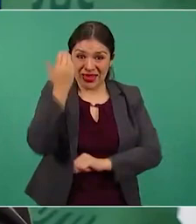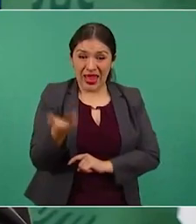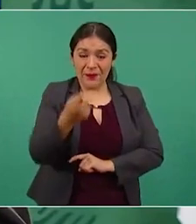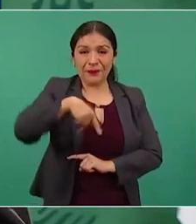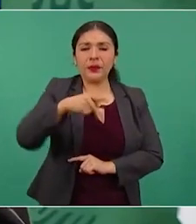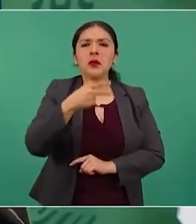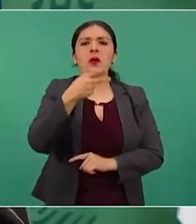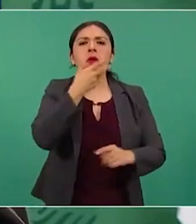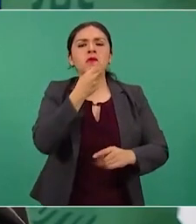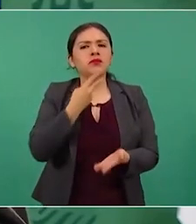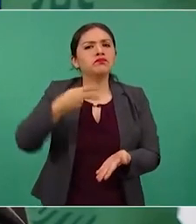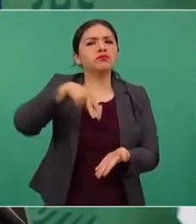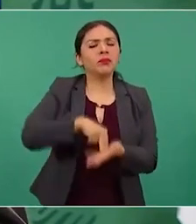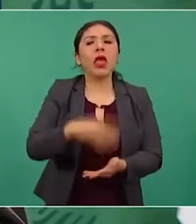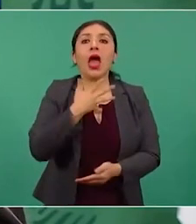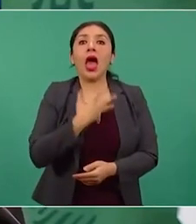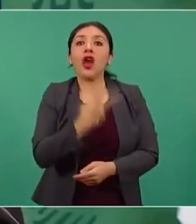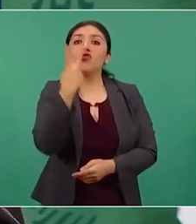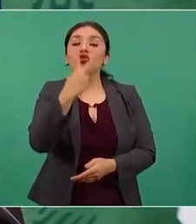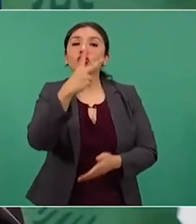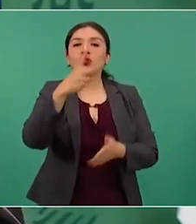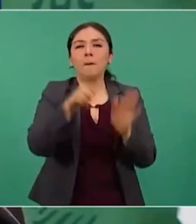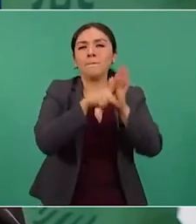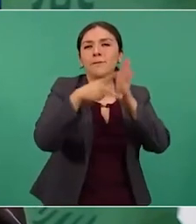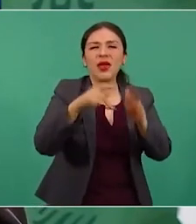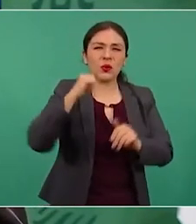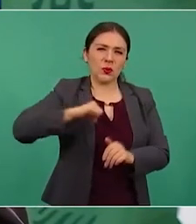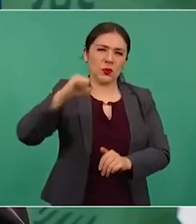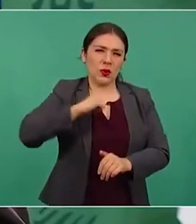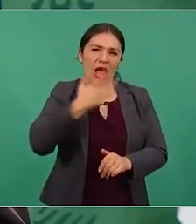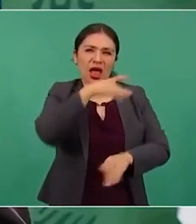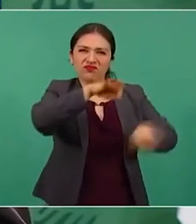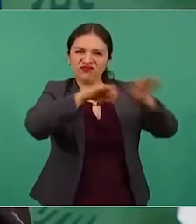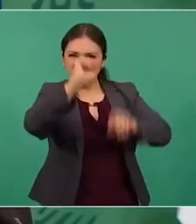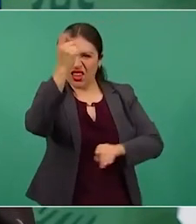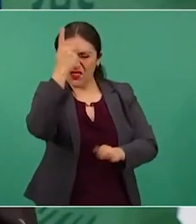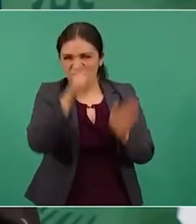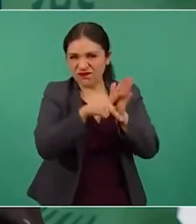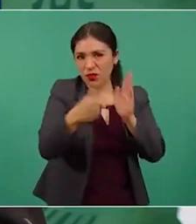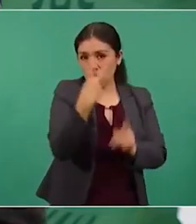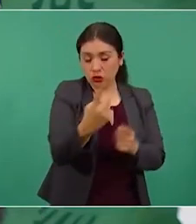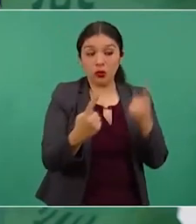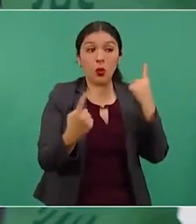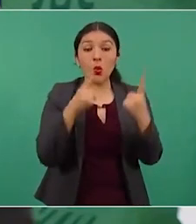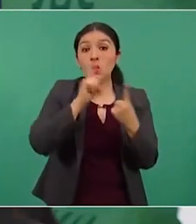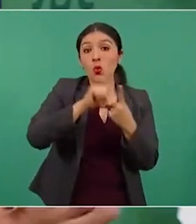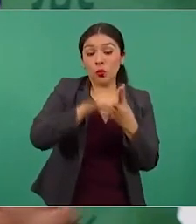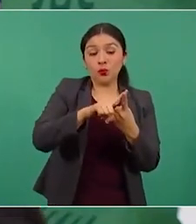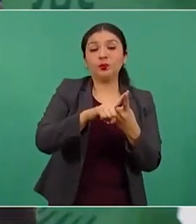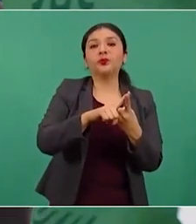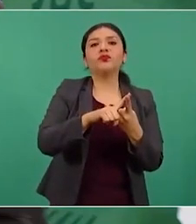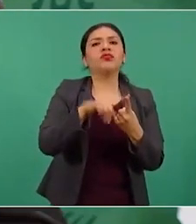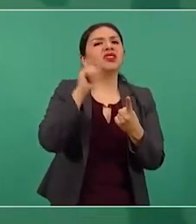Había dos periódicos en San Luis en ese entonces, uno abiertamente